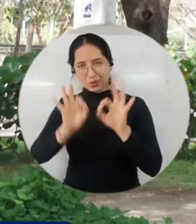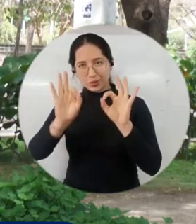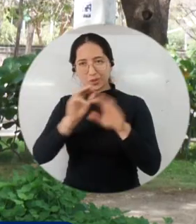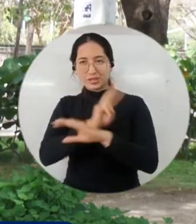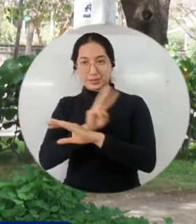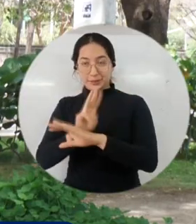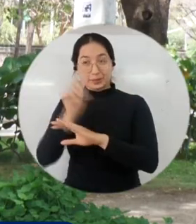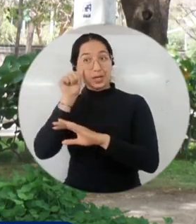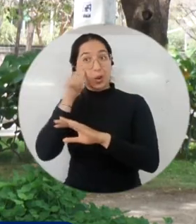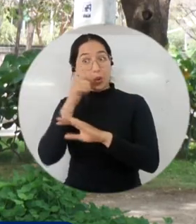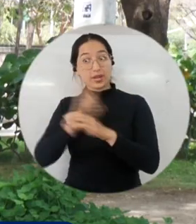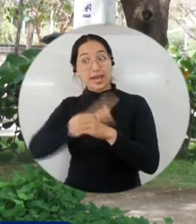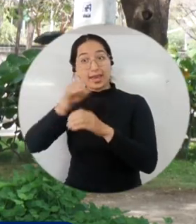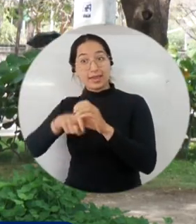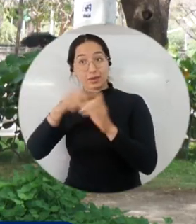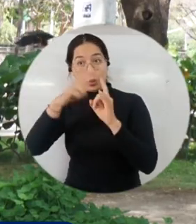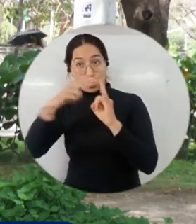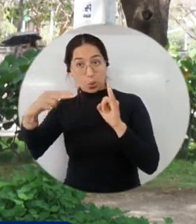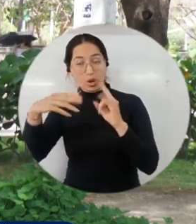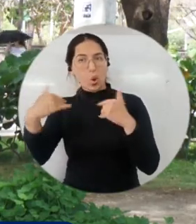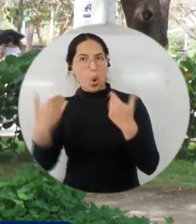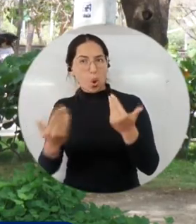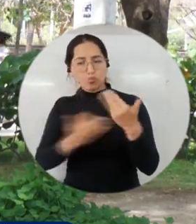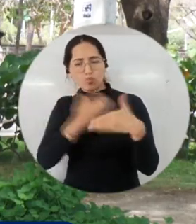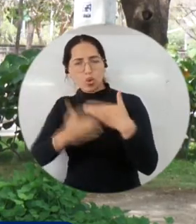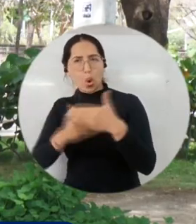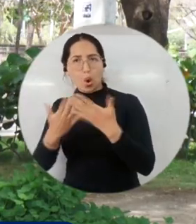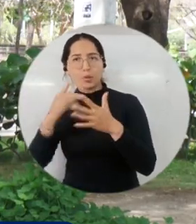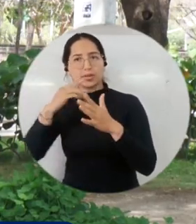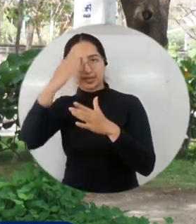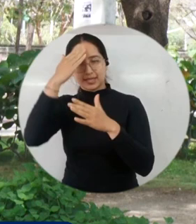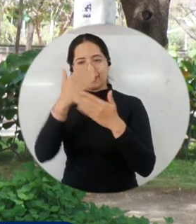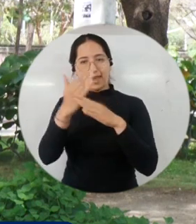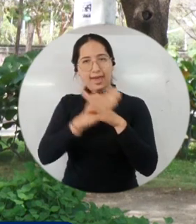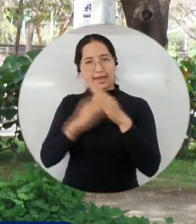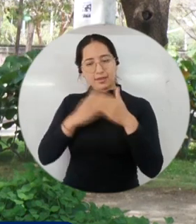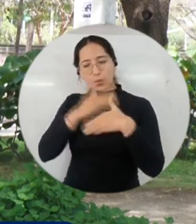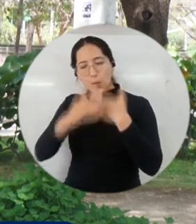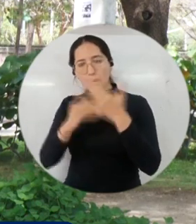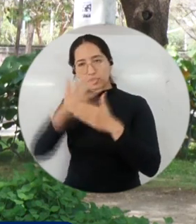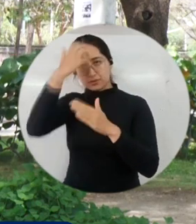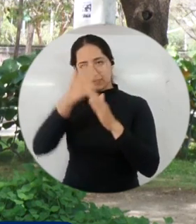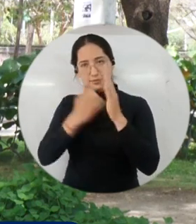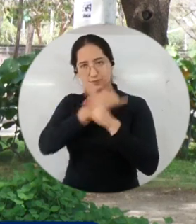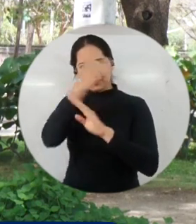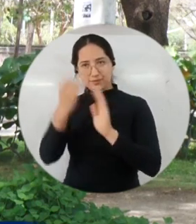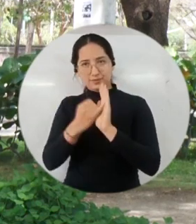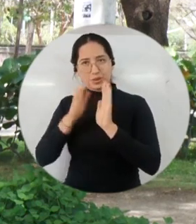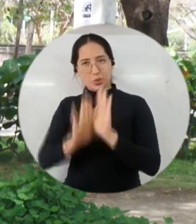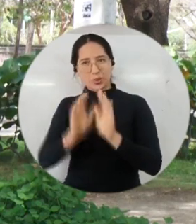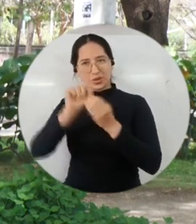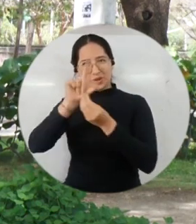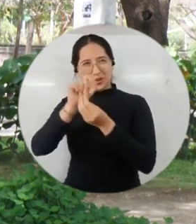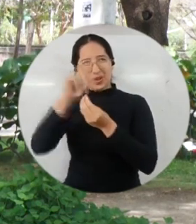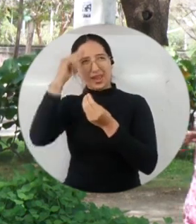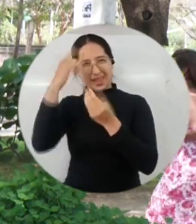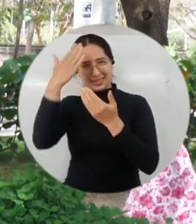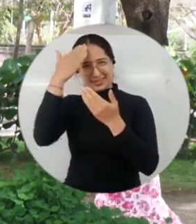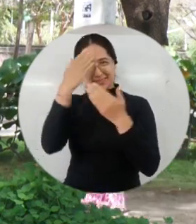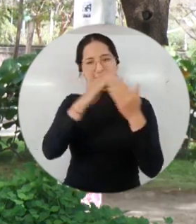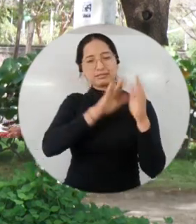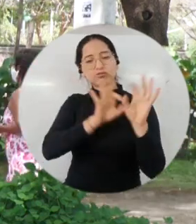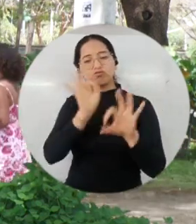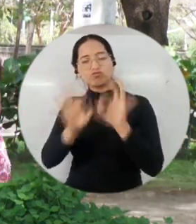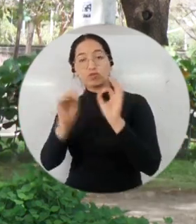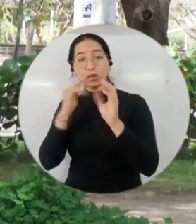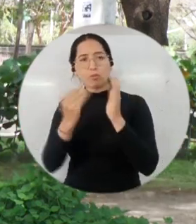o ingreso a la Universidad de Magdalena. Recordemos que el ingreso a la universidad se hace a través de las pruebas de Estado, las pruebas ITFESABER11,